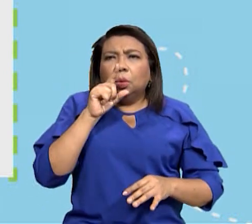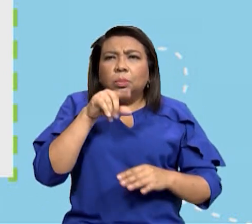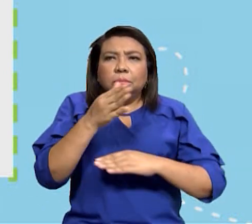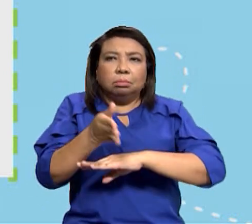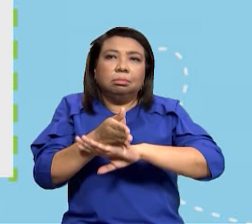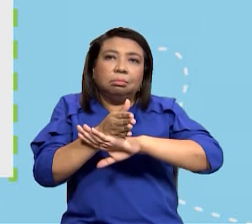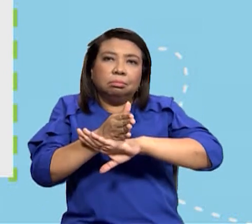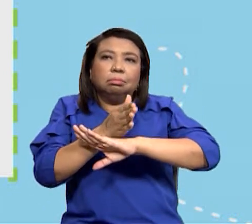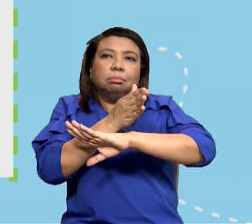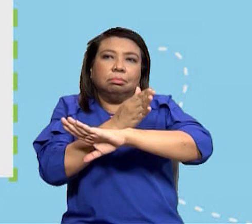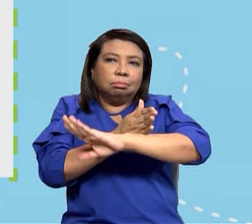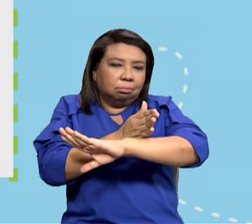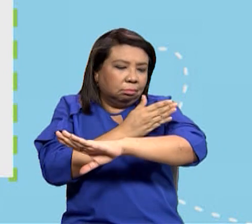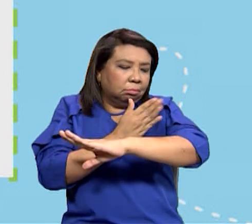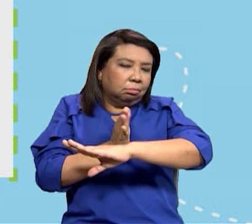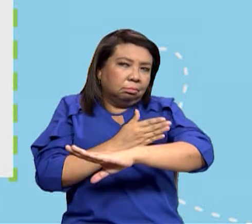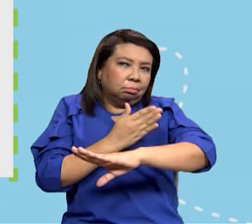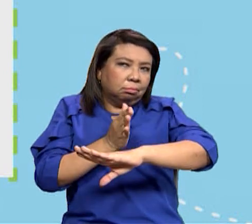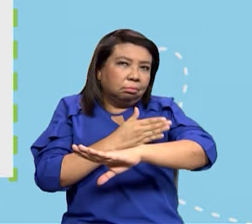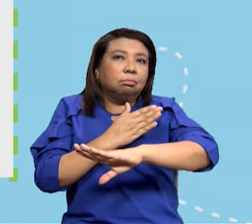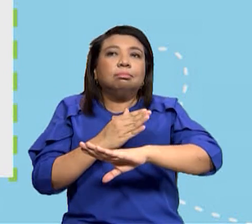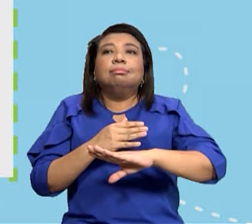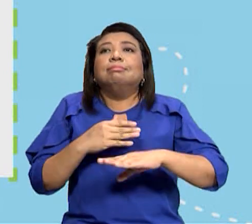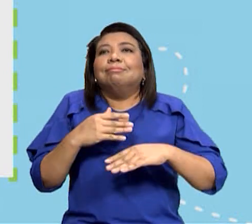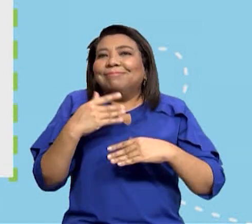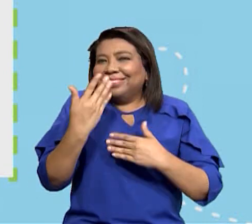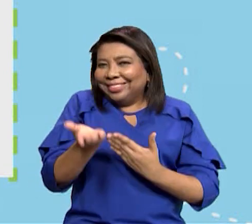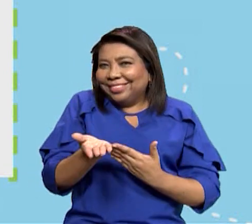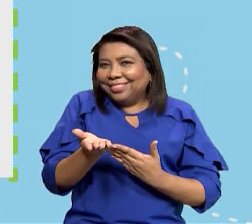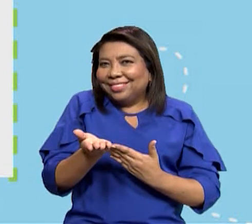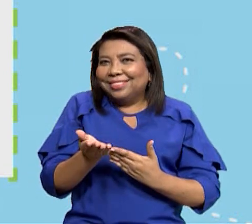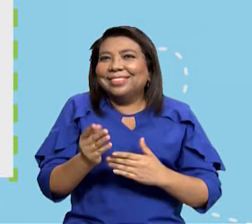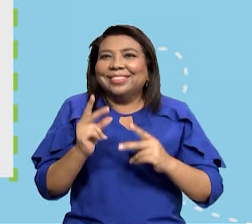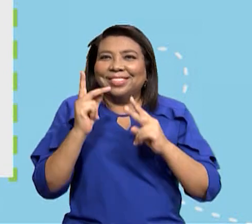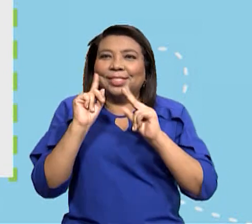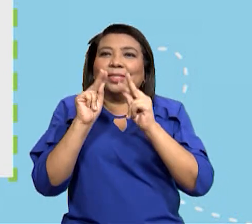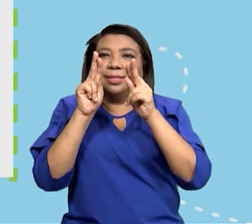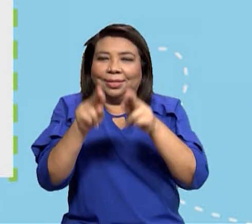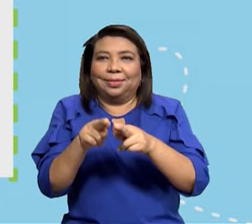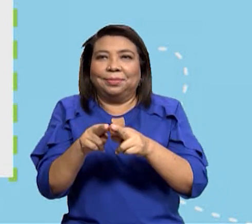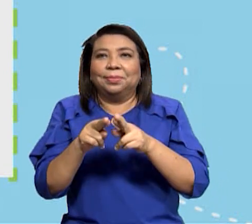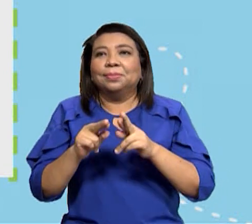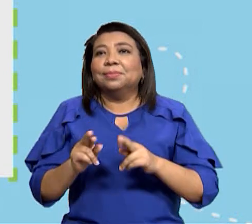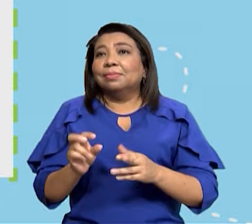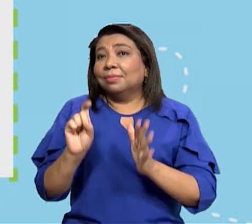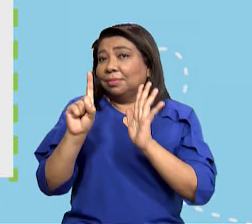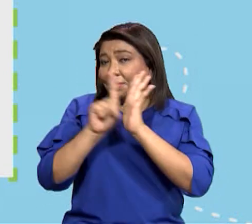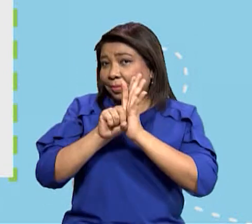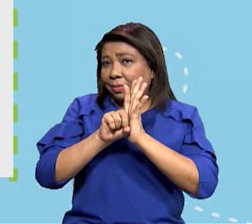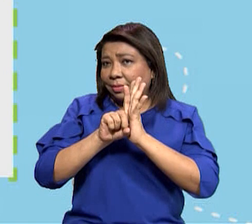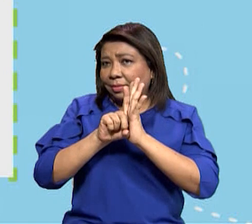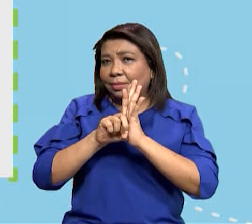y el primero dice los derechos y deberes son para todos los niños